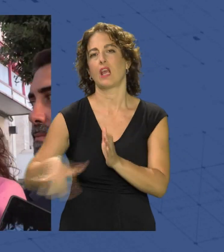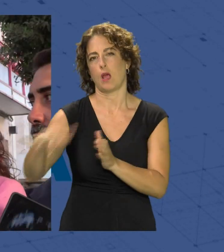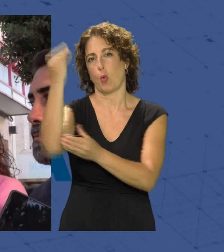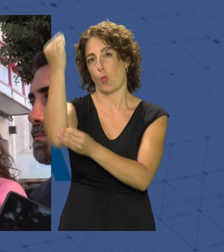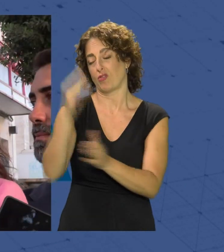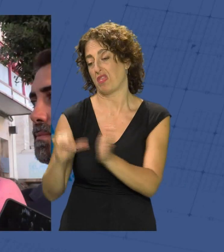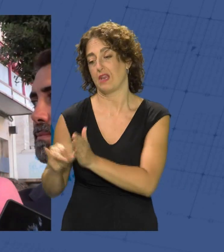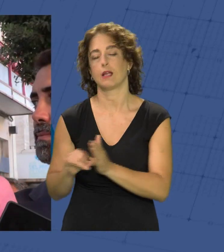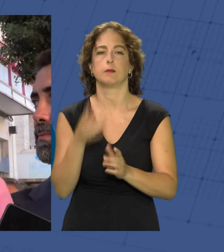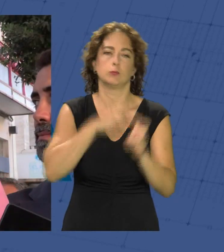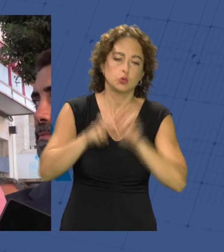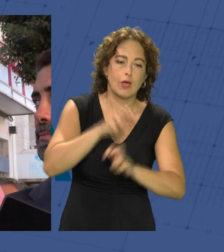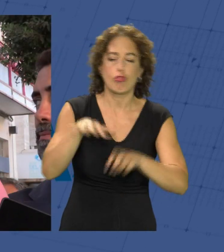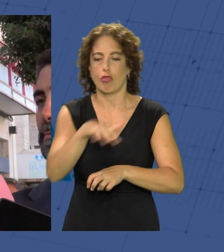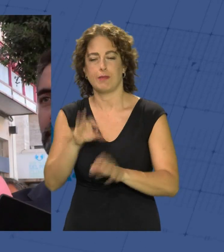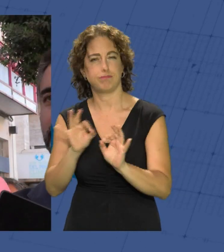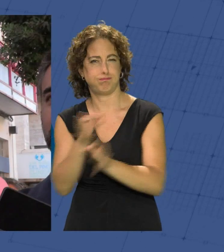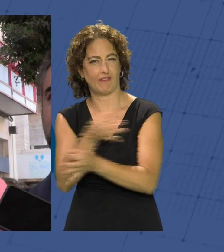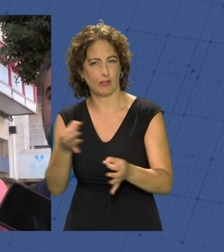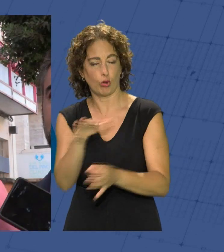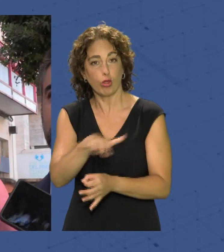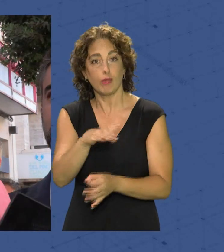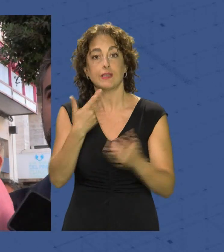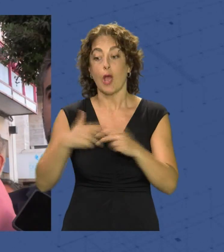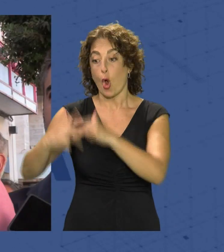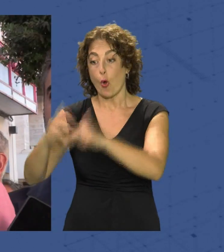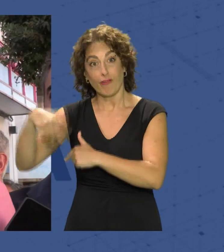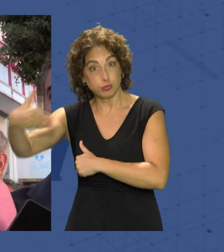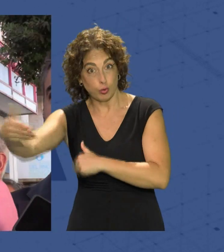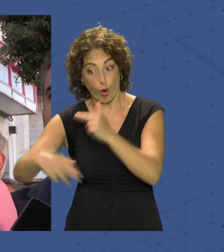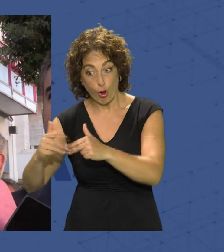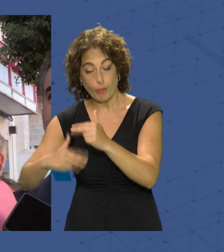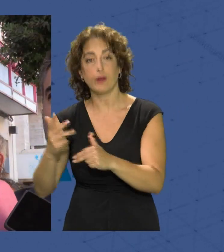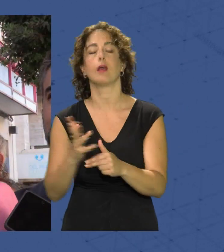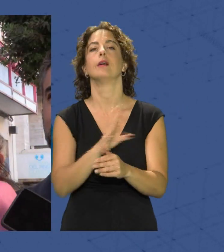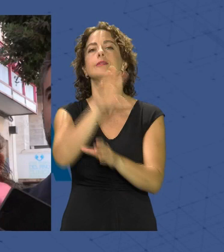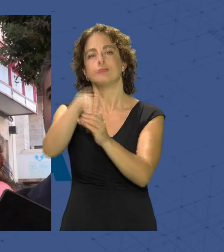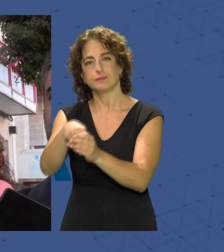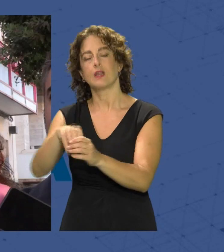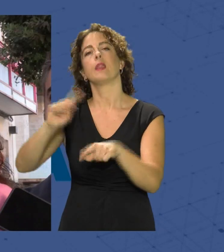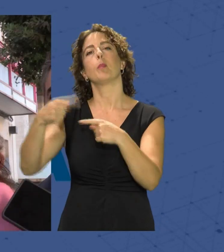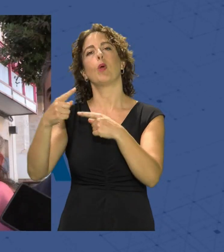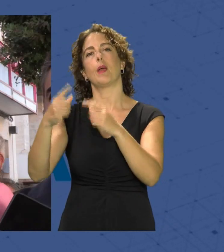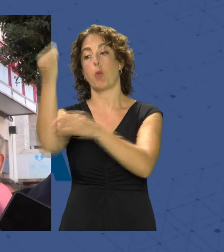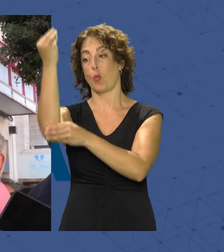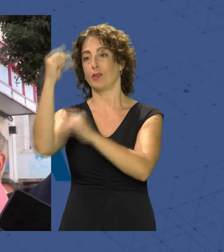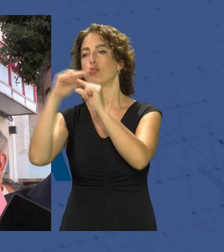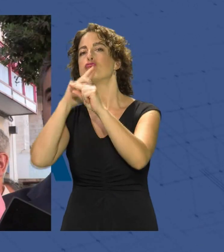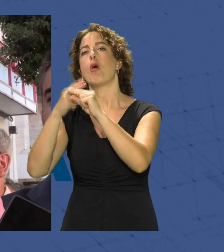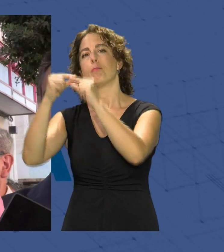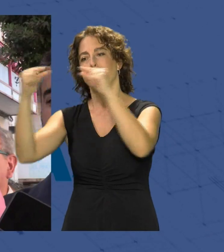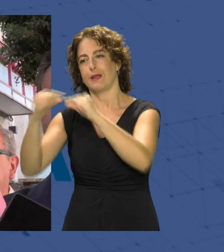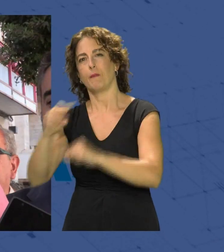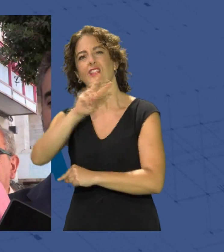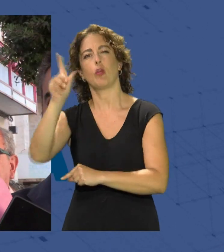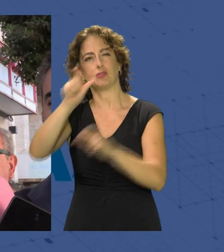dónde estamos trabajando con ellos para ver el sitio ideal cuando se haga la obra y además vamos a grabar en el propio monumento los nombres de los 22